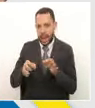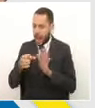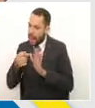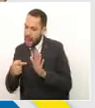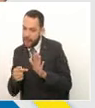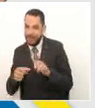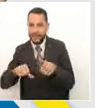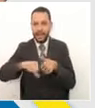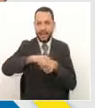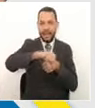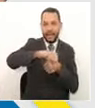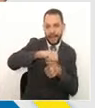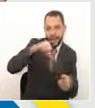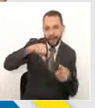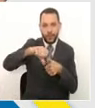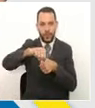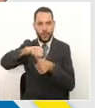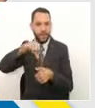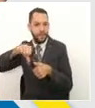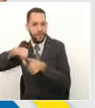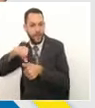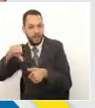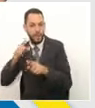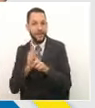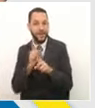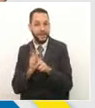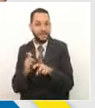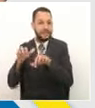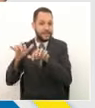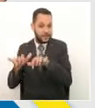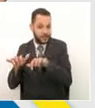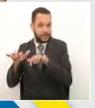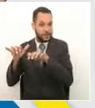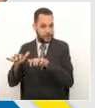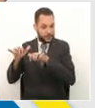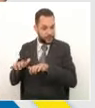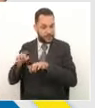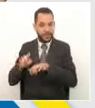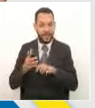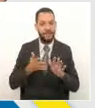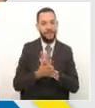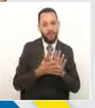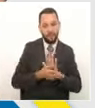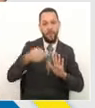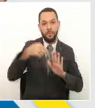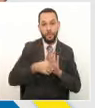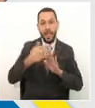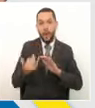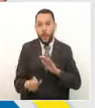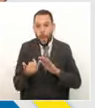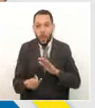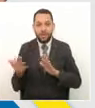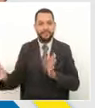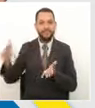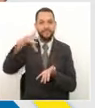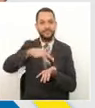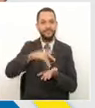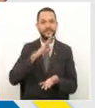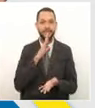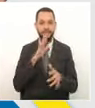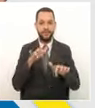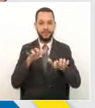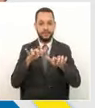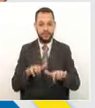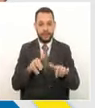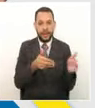Honorable Asamblea Departamental. Y para hablar de ese plan de desarrollo en profundidad, tendremos más adelante a la secretaria